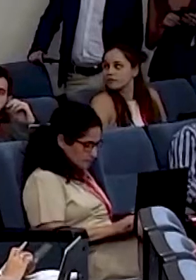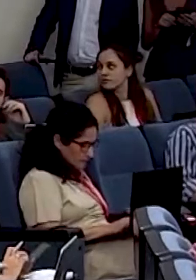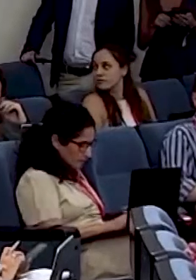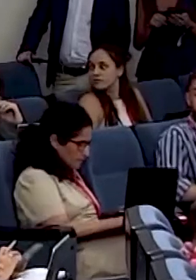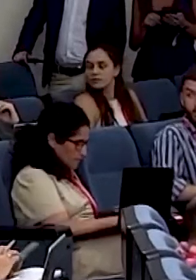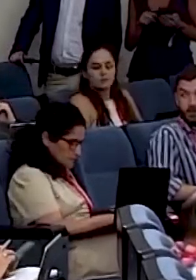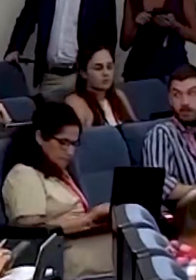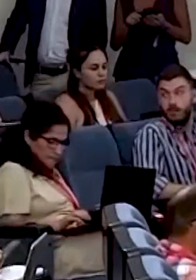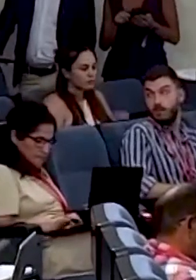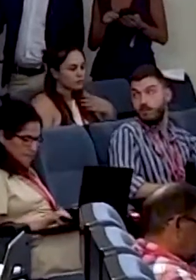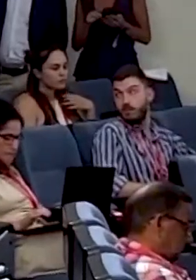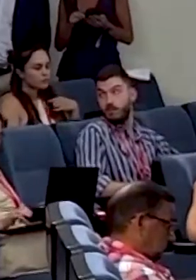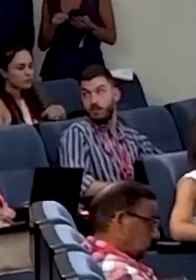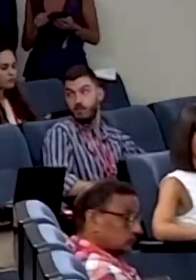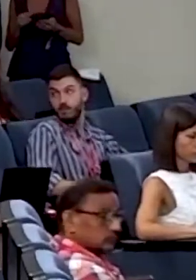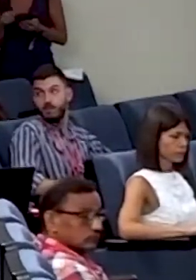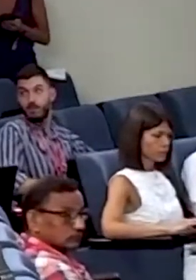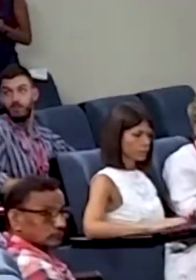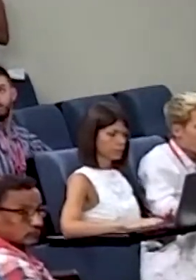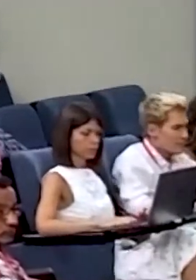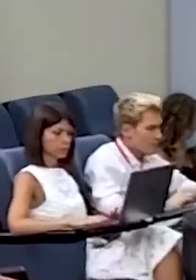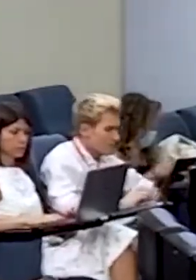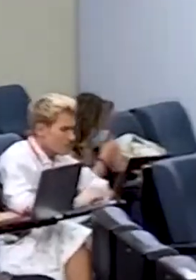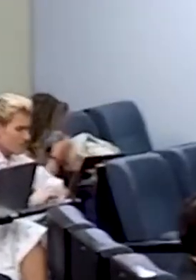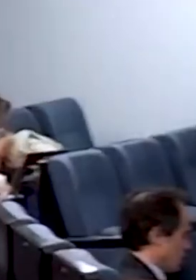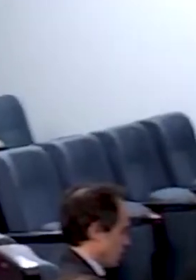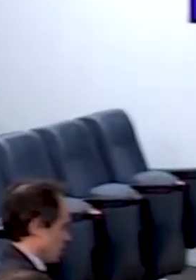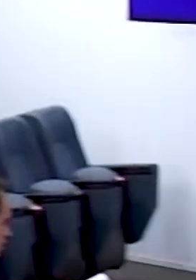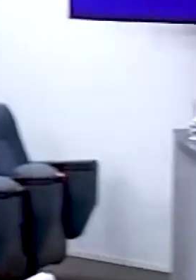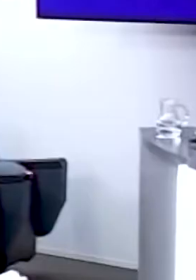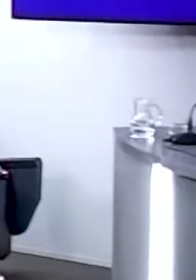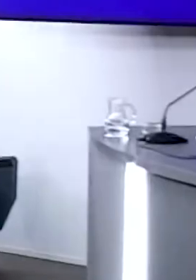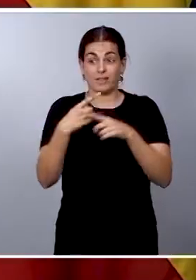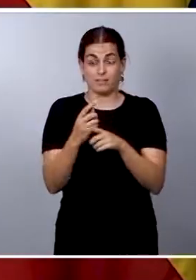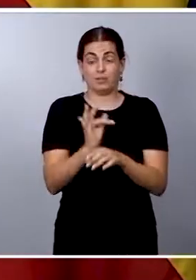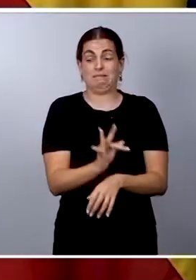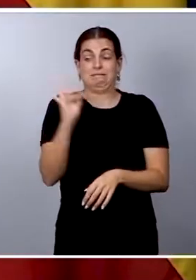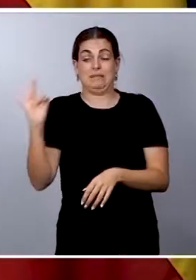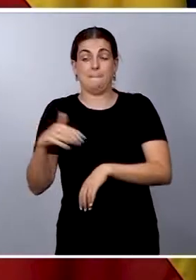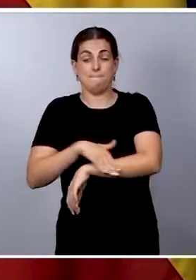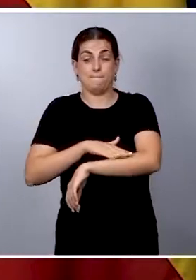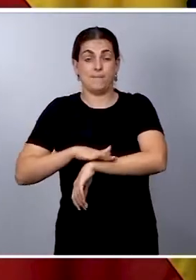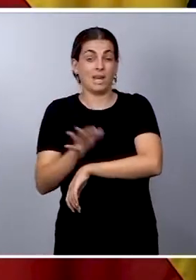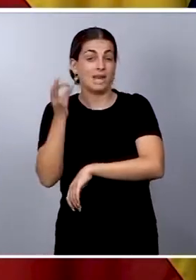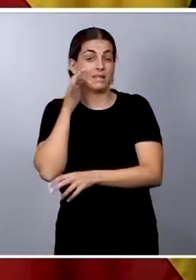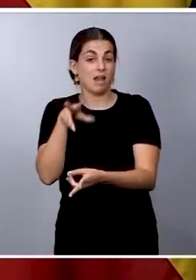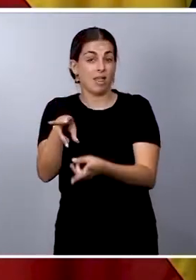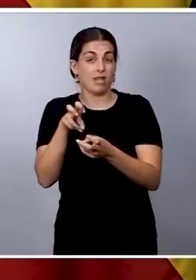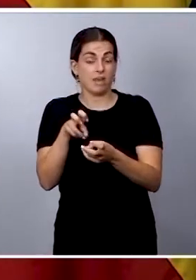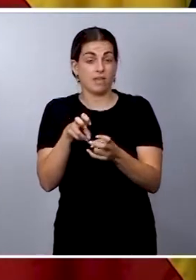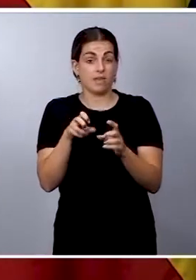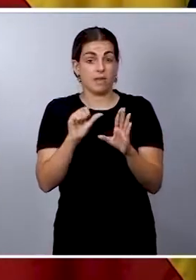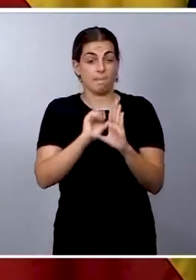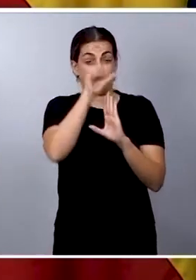El Gobierno mantiene su previsión de crecimiento de la economía española para este año. El cuadro macroeconómico que subyace a la